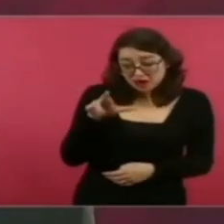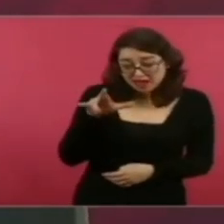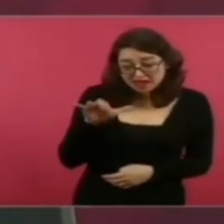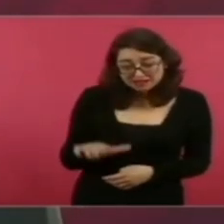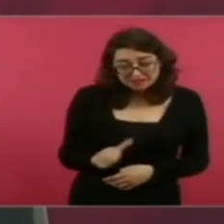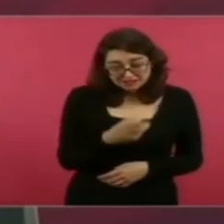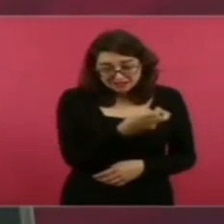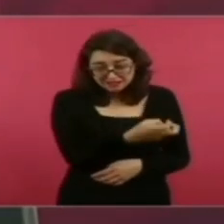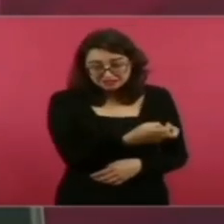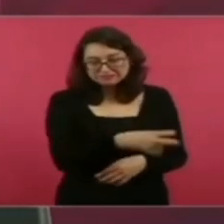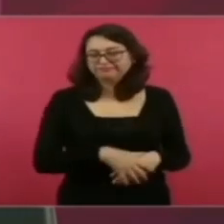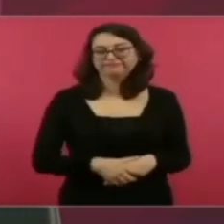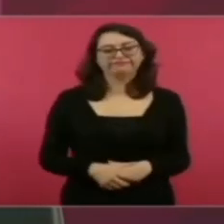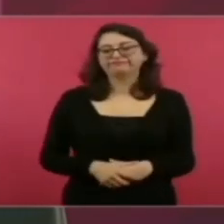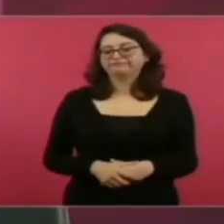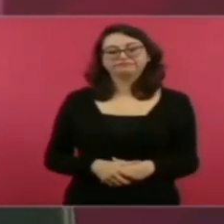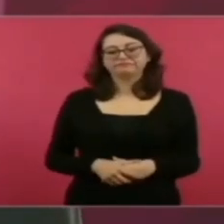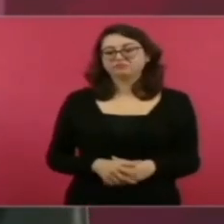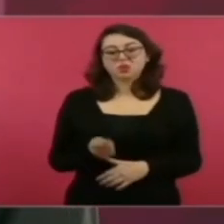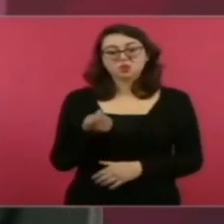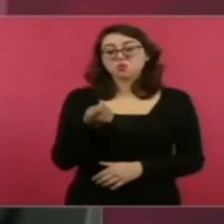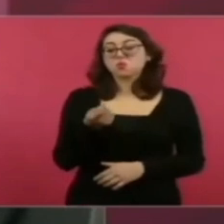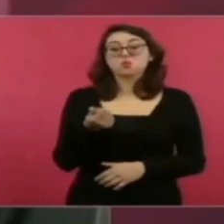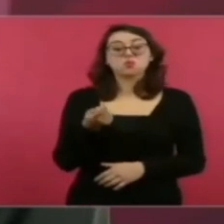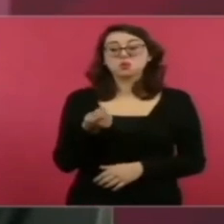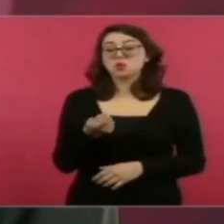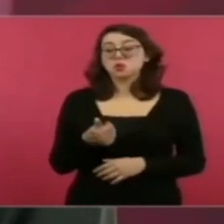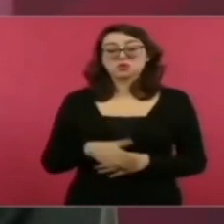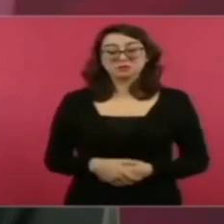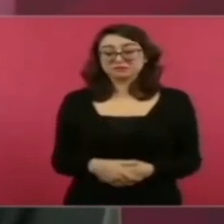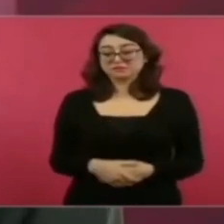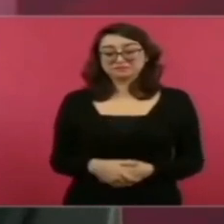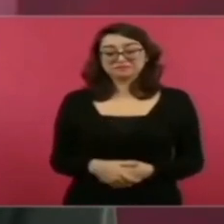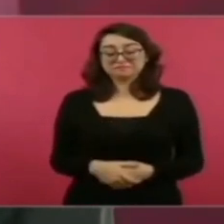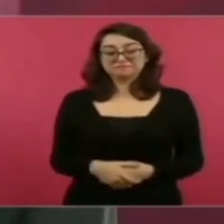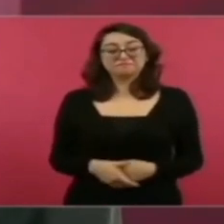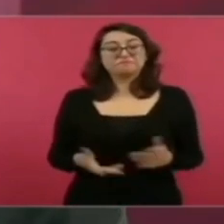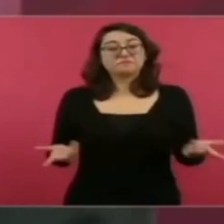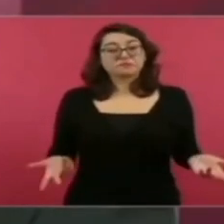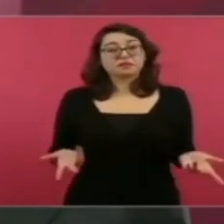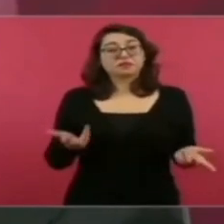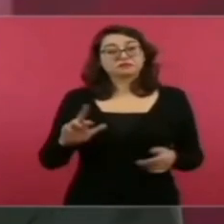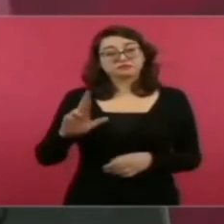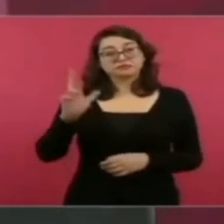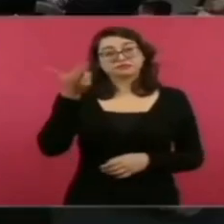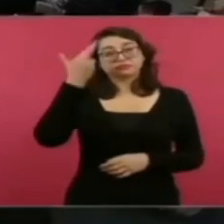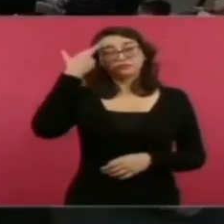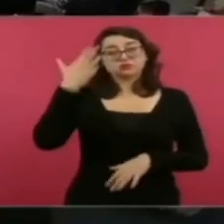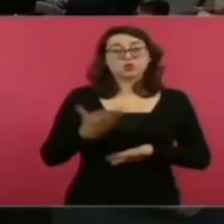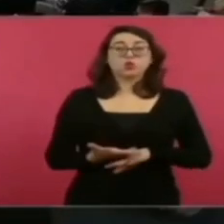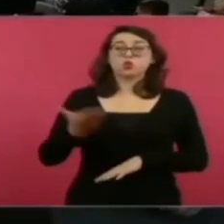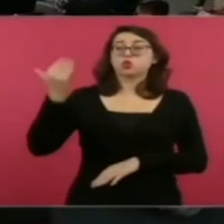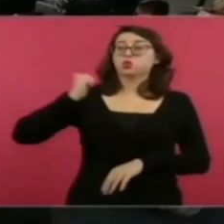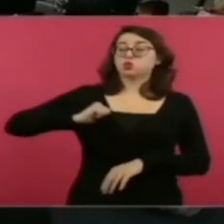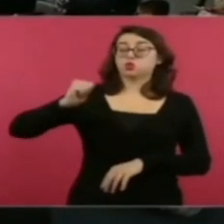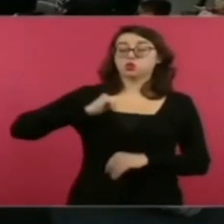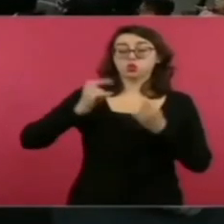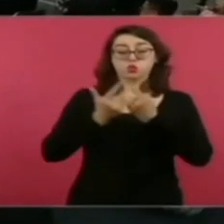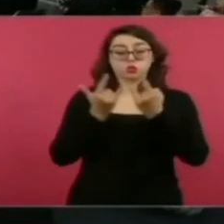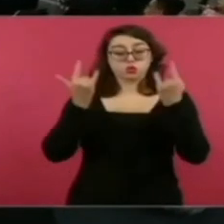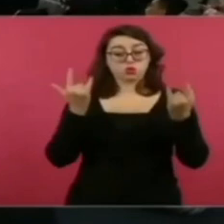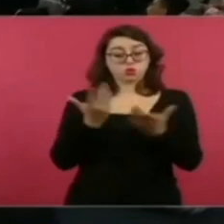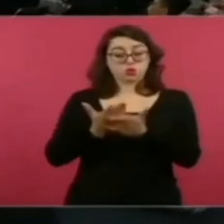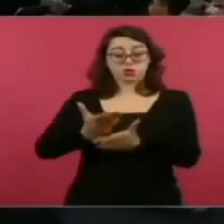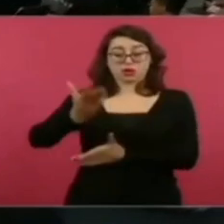Puede ser la democracia que se inicia con el movimiento de independencia por la